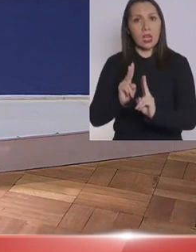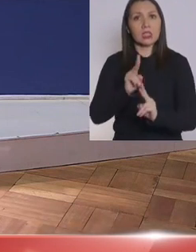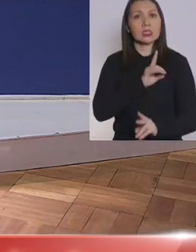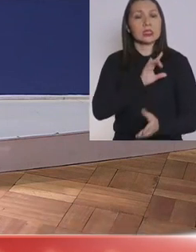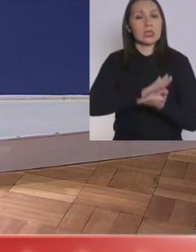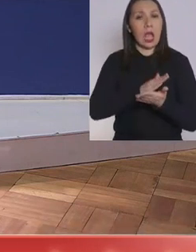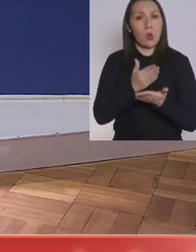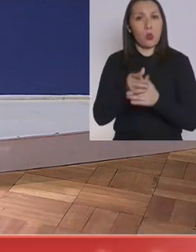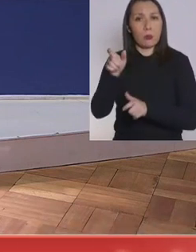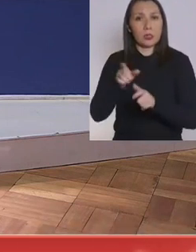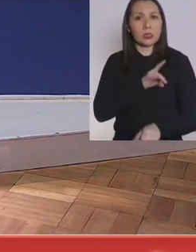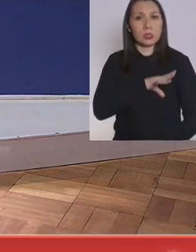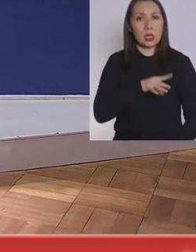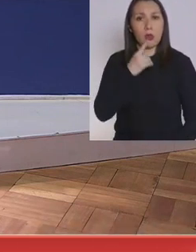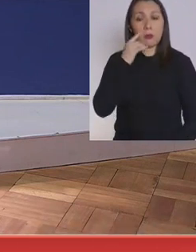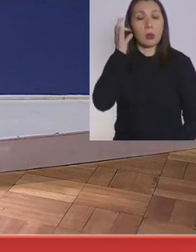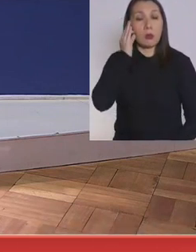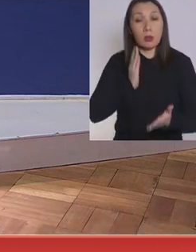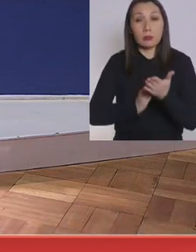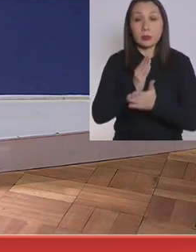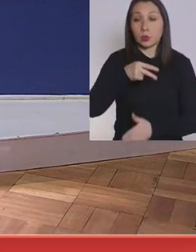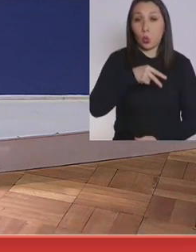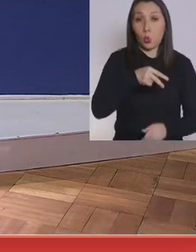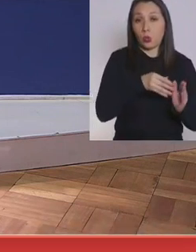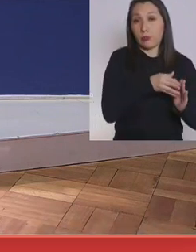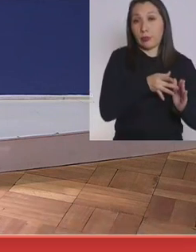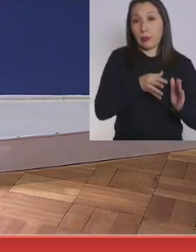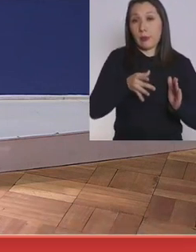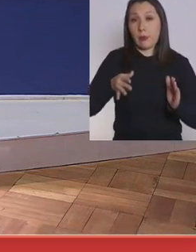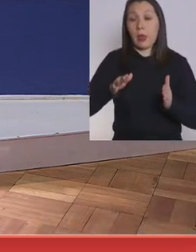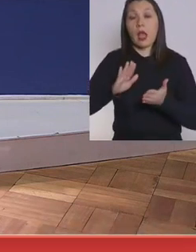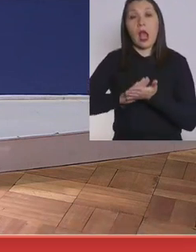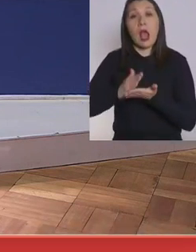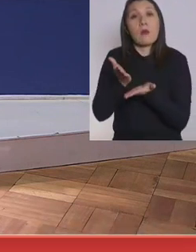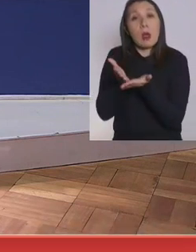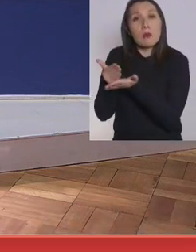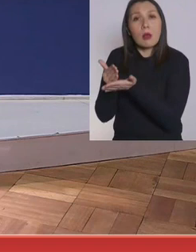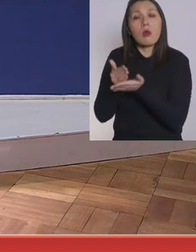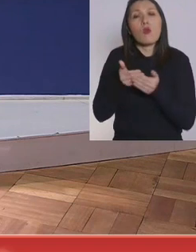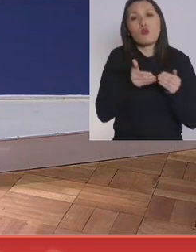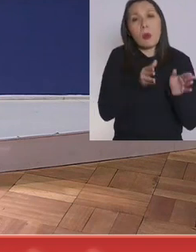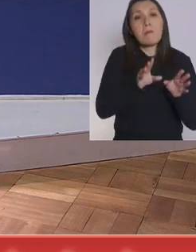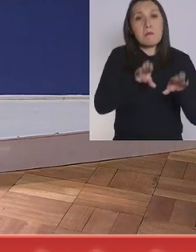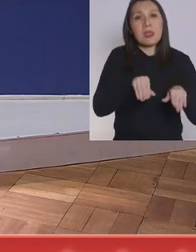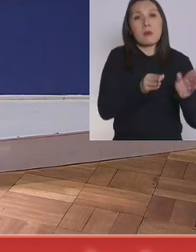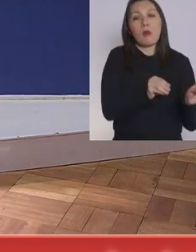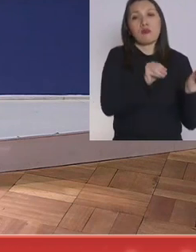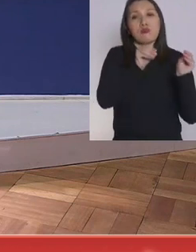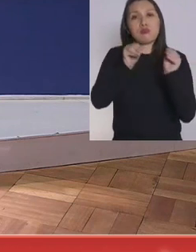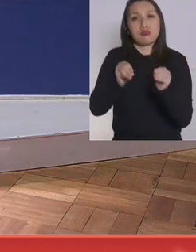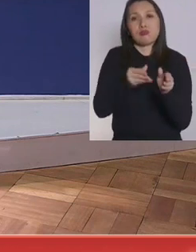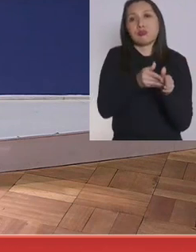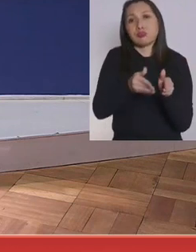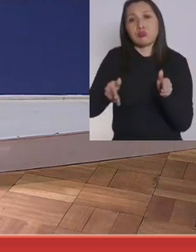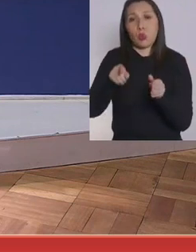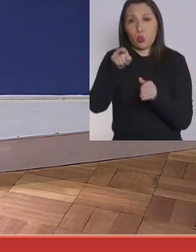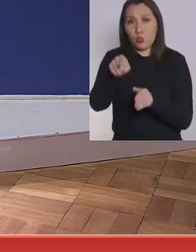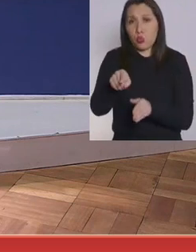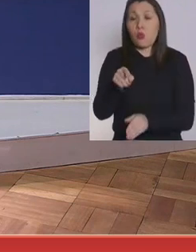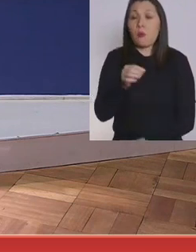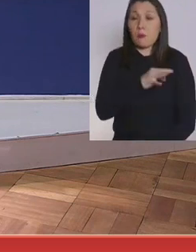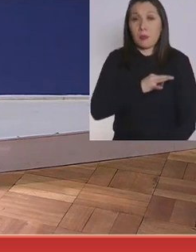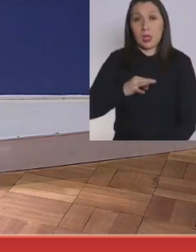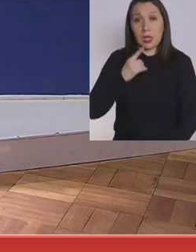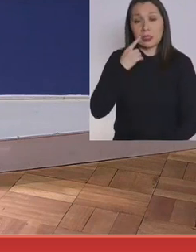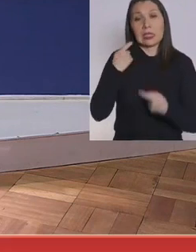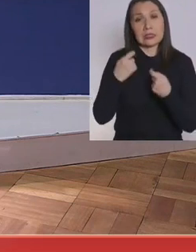chilenas se expresó desde el mes de junio a la fecha en una estrategia sanitaria de continuidad a través de la cual usted, ministro,